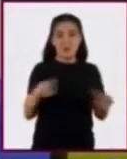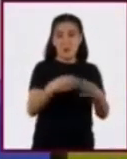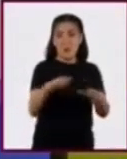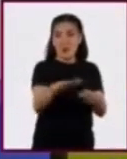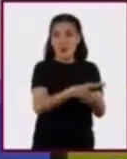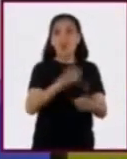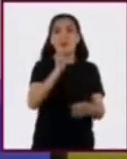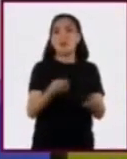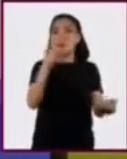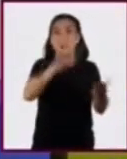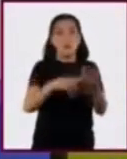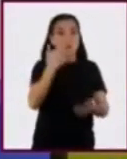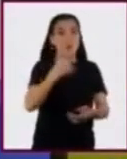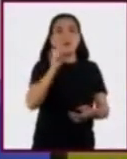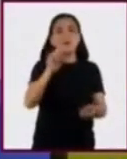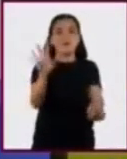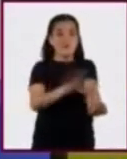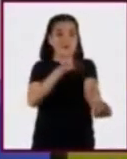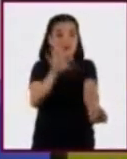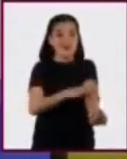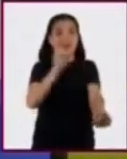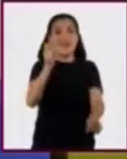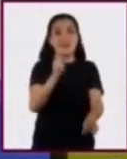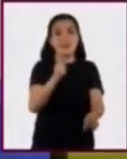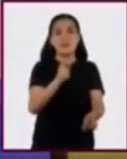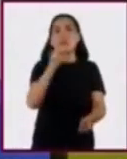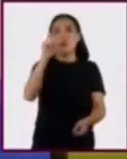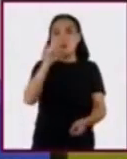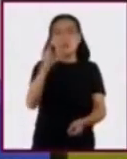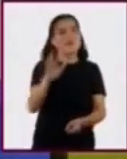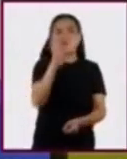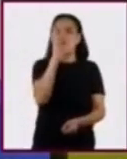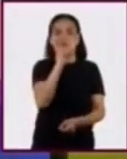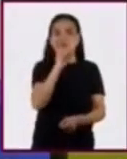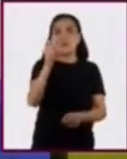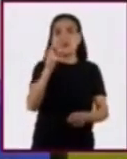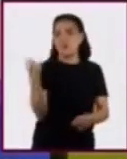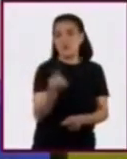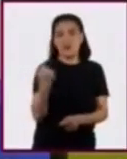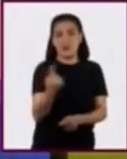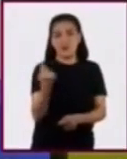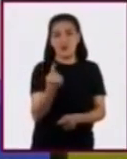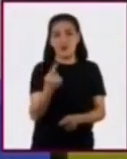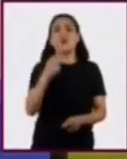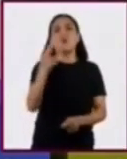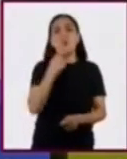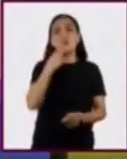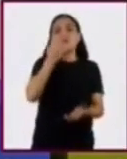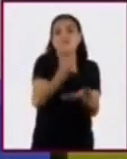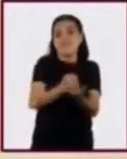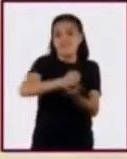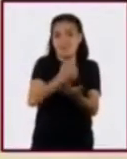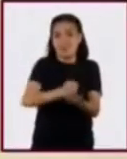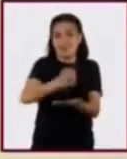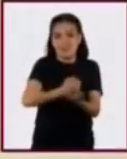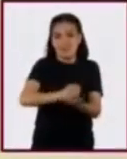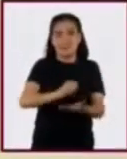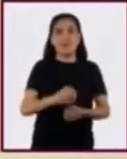cuentan con el servicio de energía eléctrica, no pueden utilizar licuadora, utilizan el molcajete.